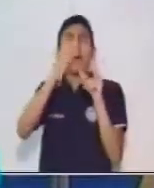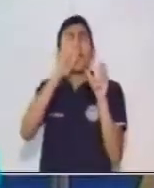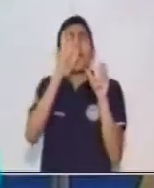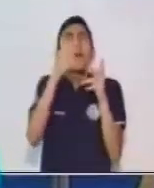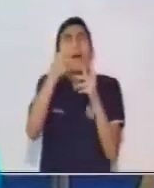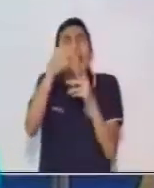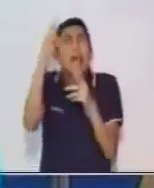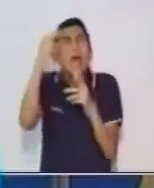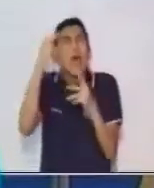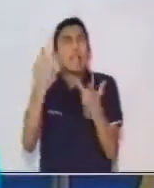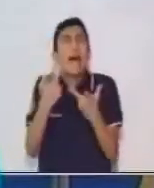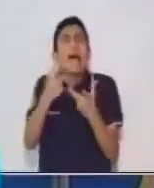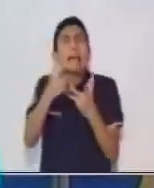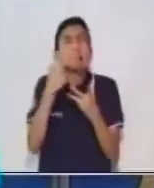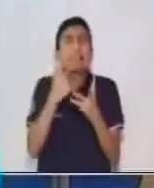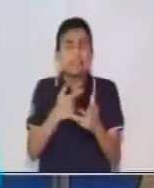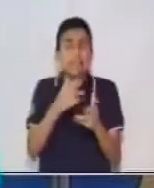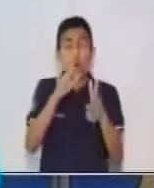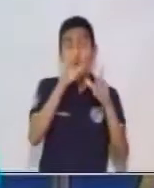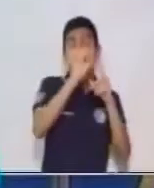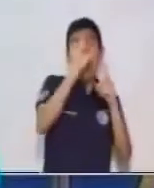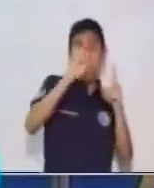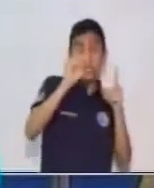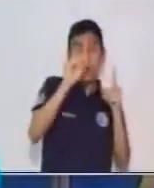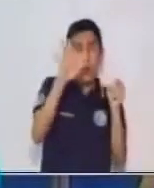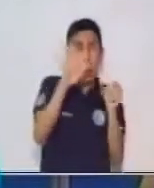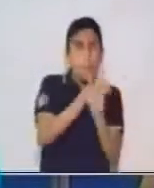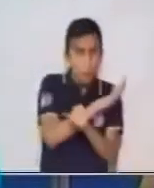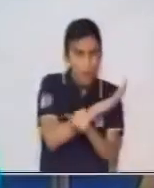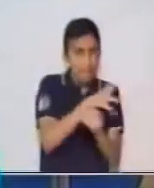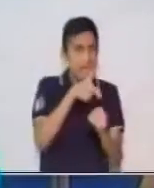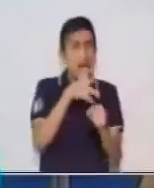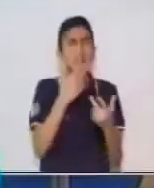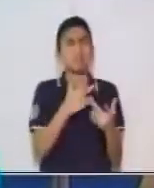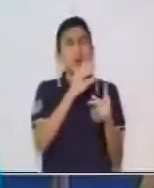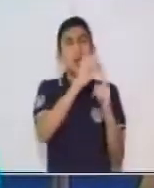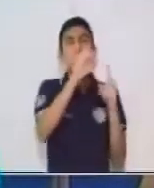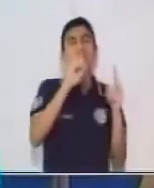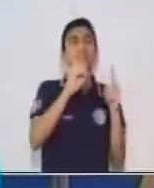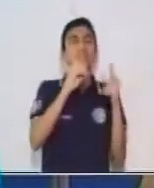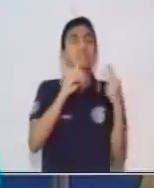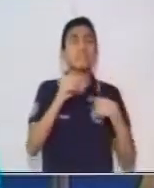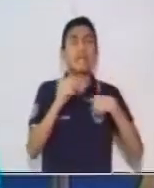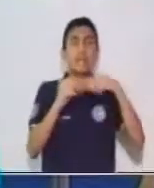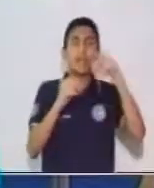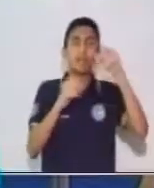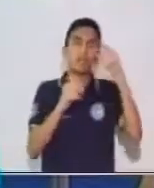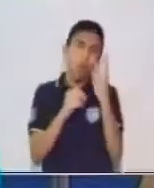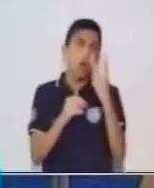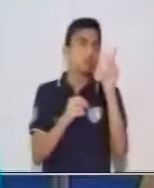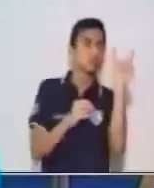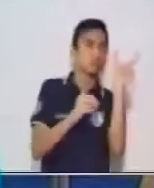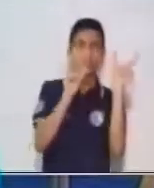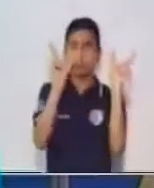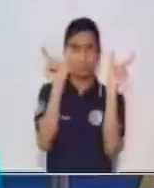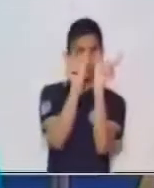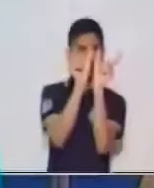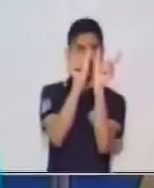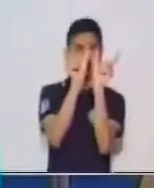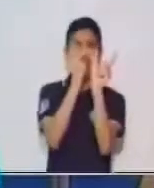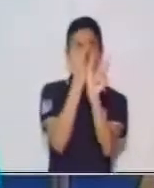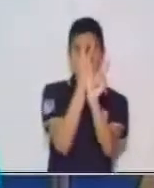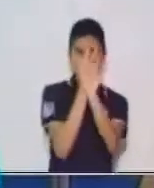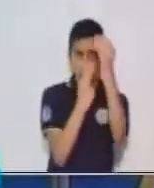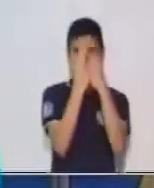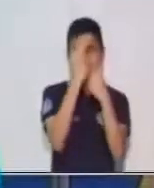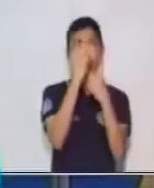recordatorio, podemos decir que la oración compuesta es toda aquella que está conformada con dos o más construcciones.